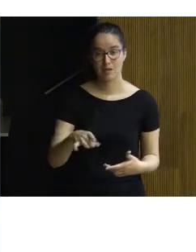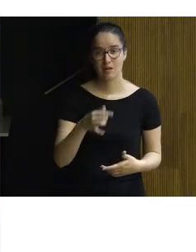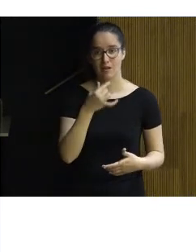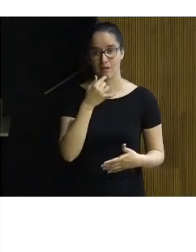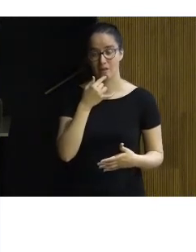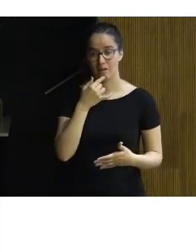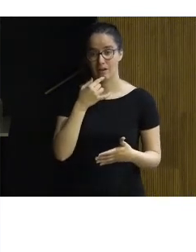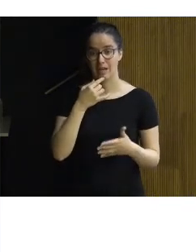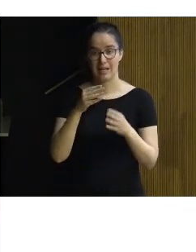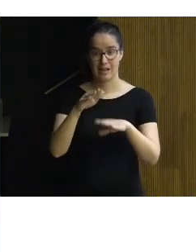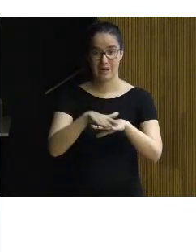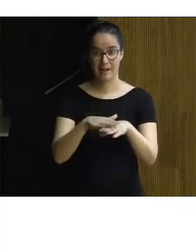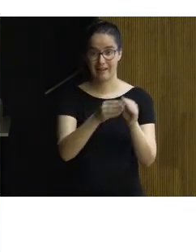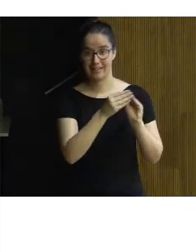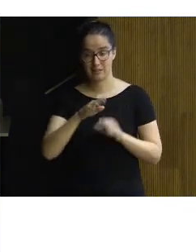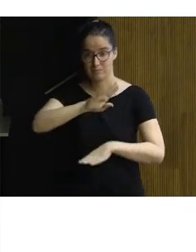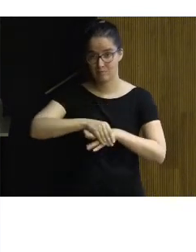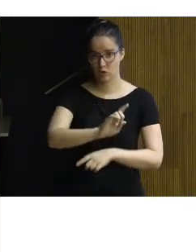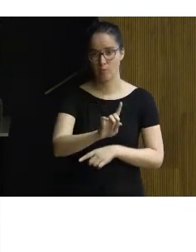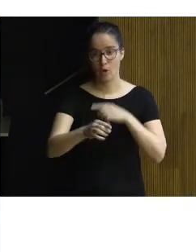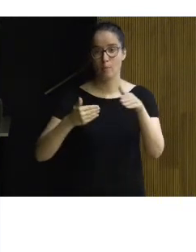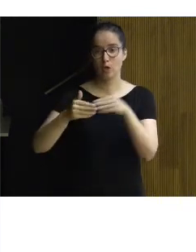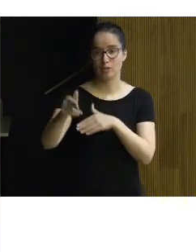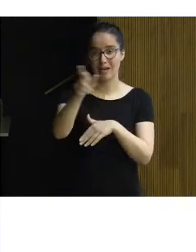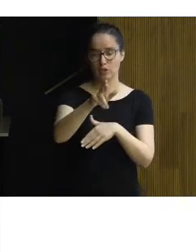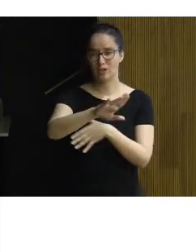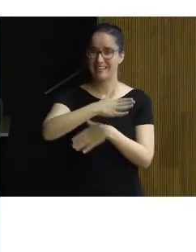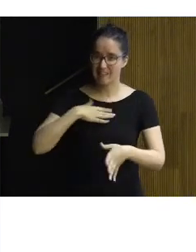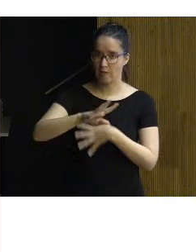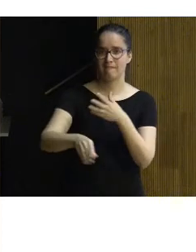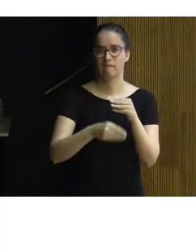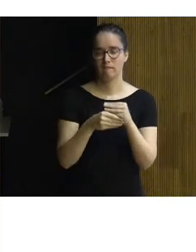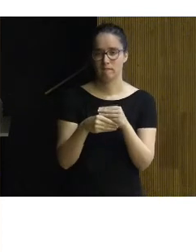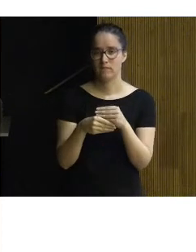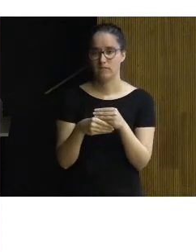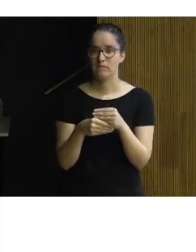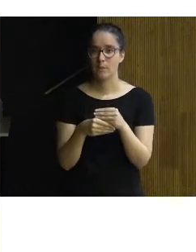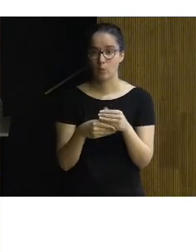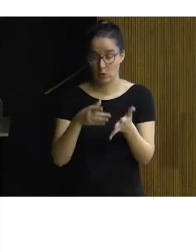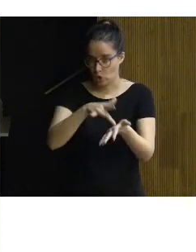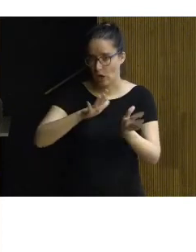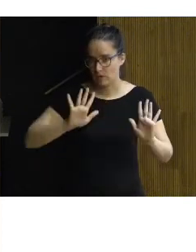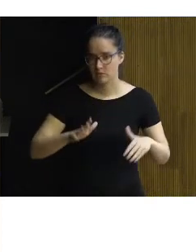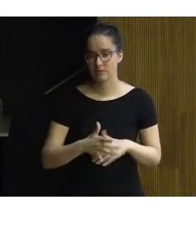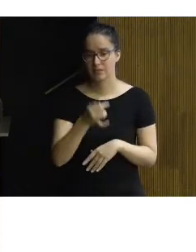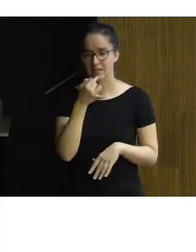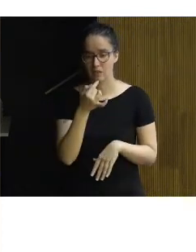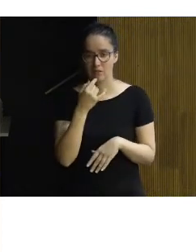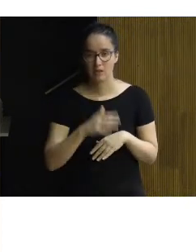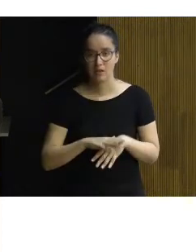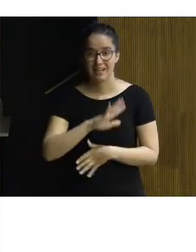que no se recogió en el estándar, pero que yo en la próxima revisión voy a incorporar cuando toque. Y que dice